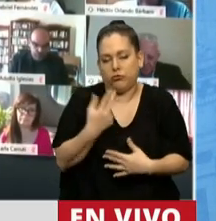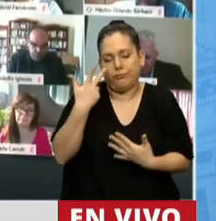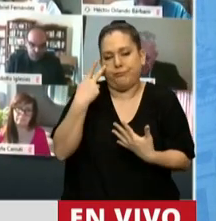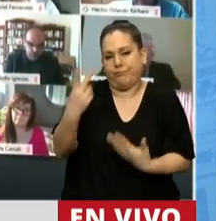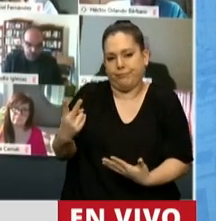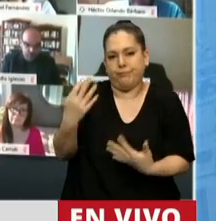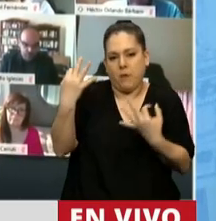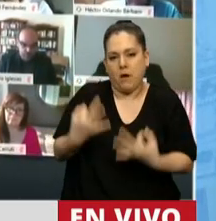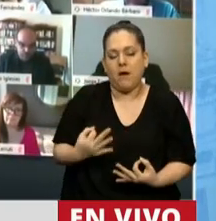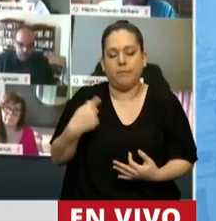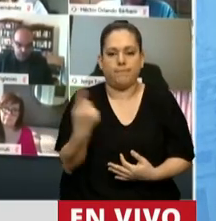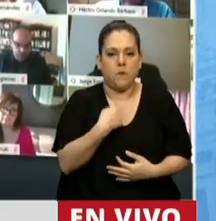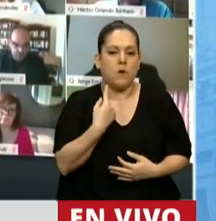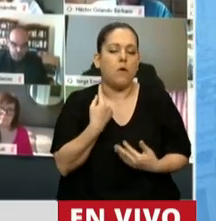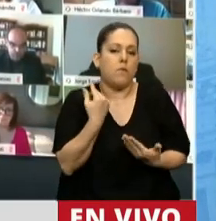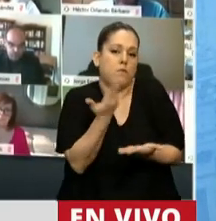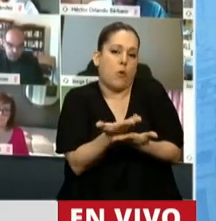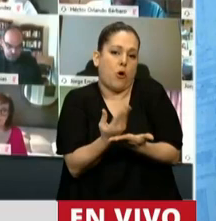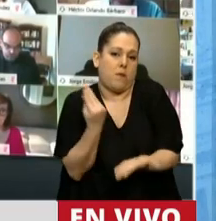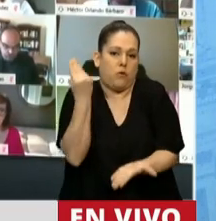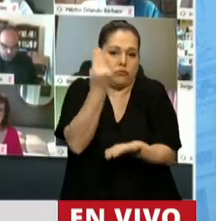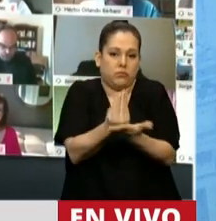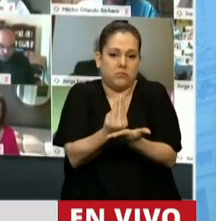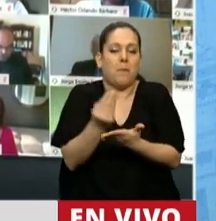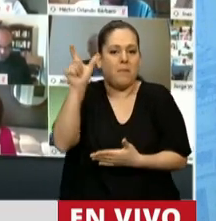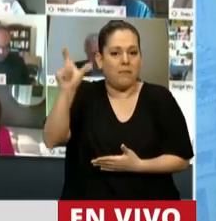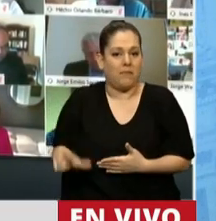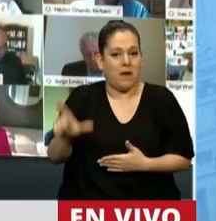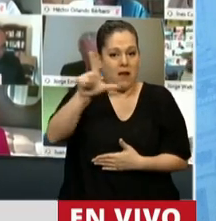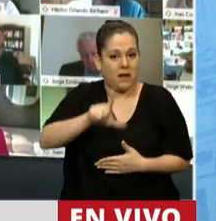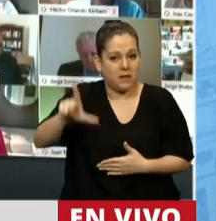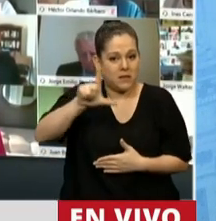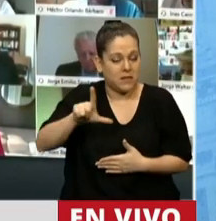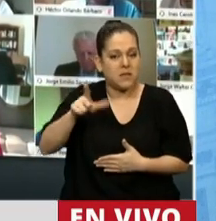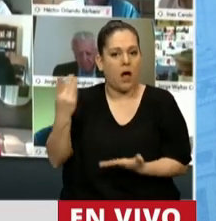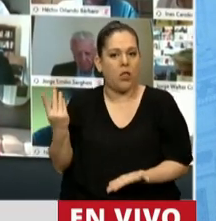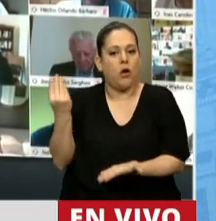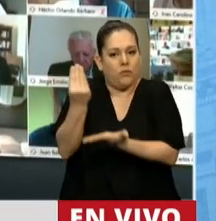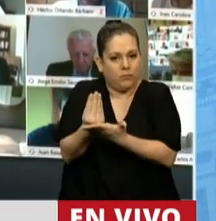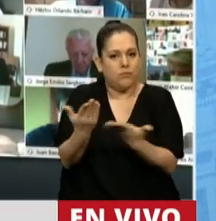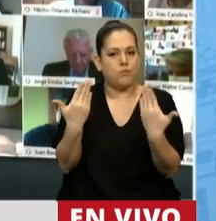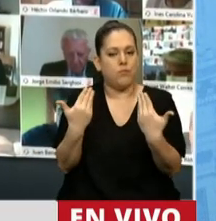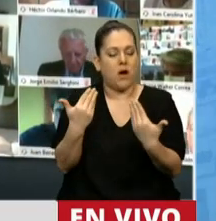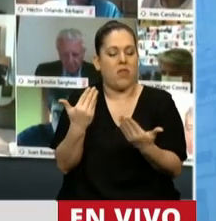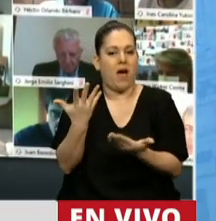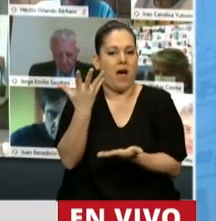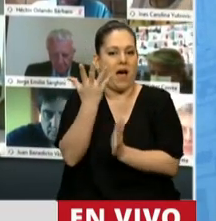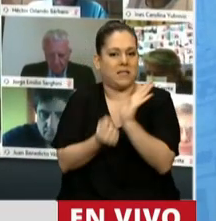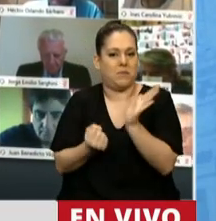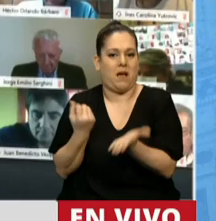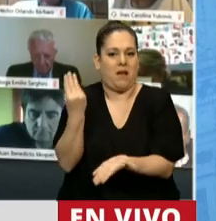así que pedimos el asentimiento del cuerpo para que el licenciado Duco pueda asumir en este cargo.